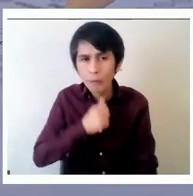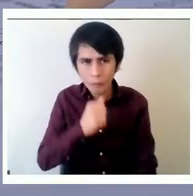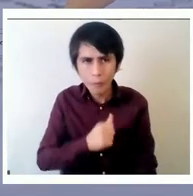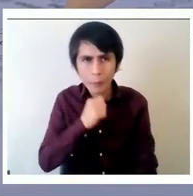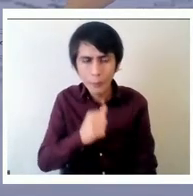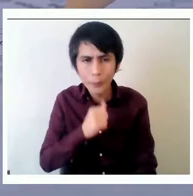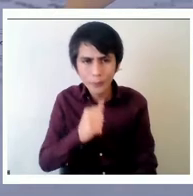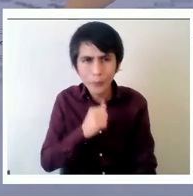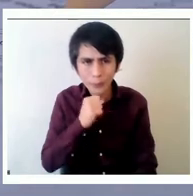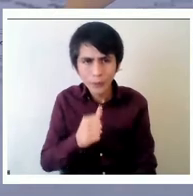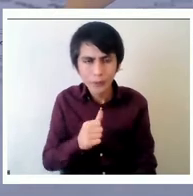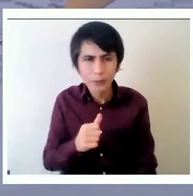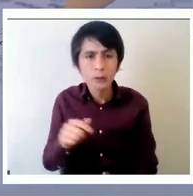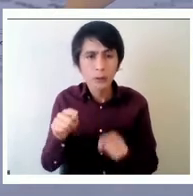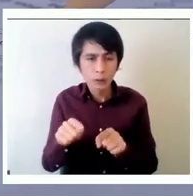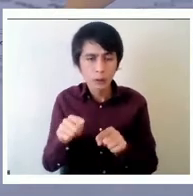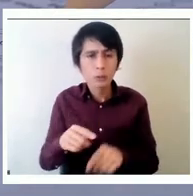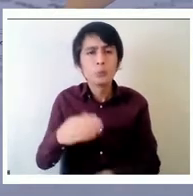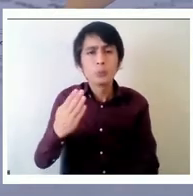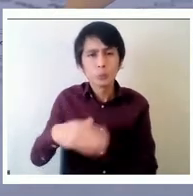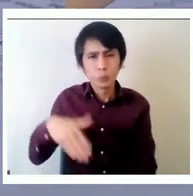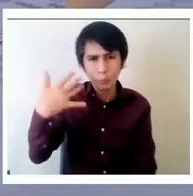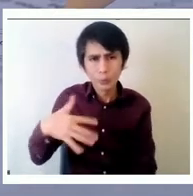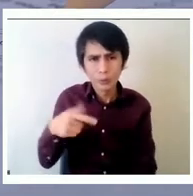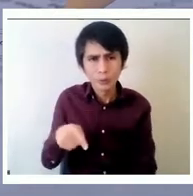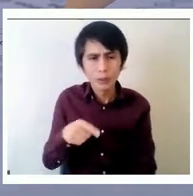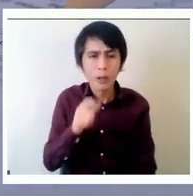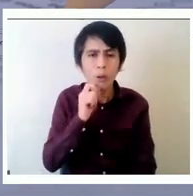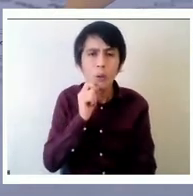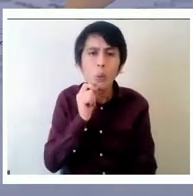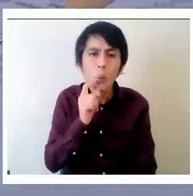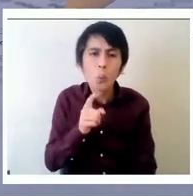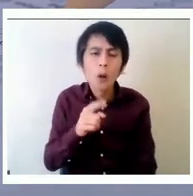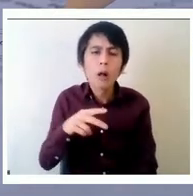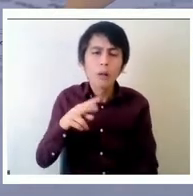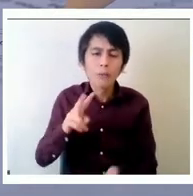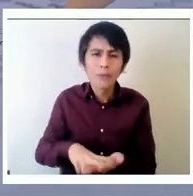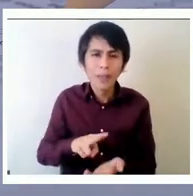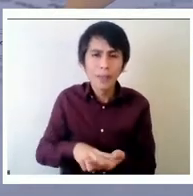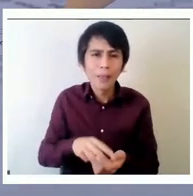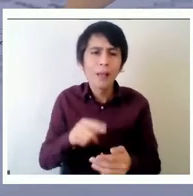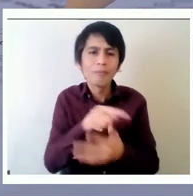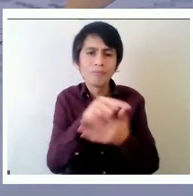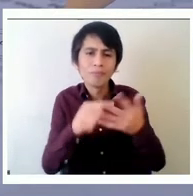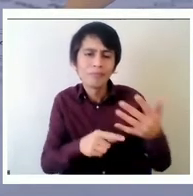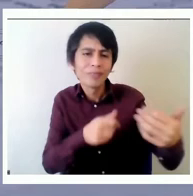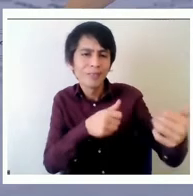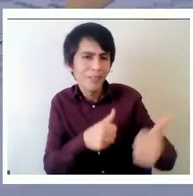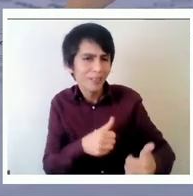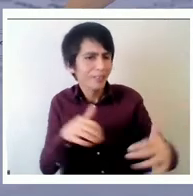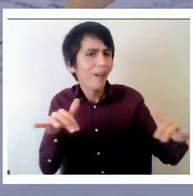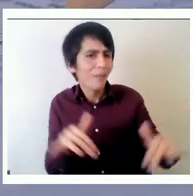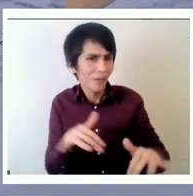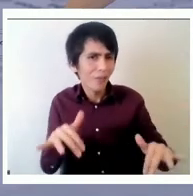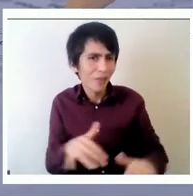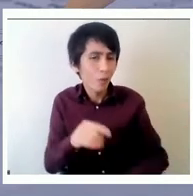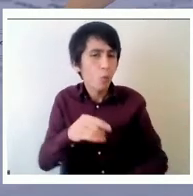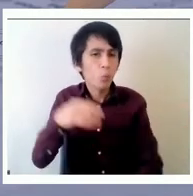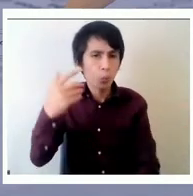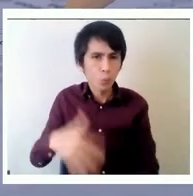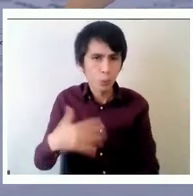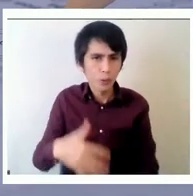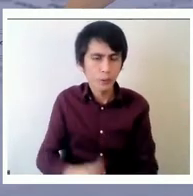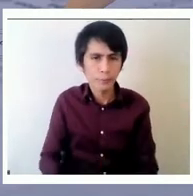algo muy importante y cuáles son los desafíos que estamos enfrentando que son muy significativos en